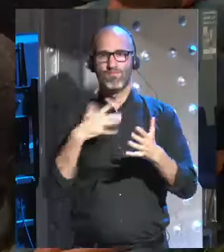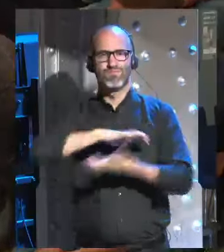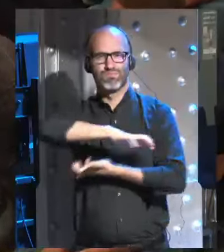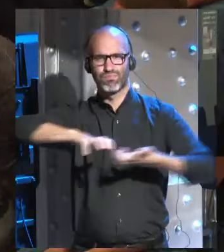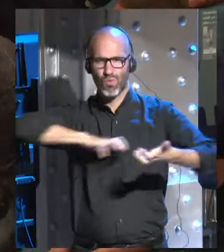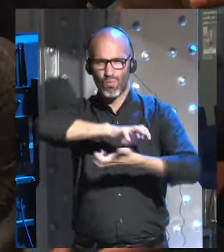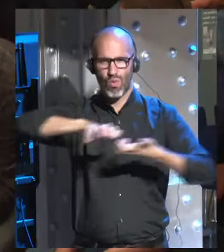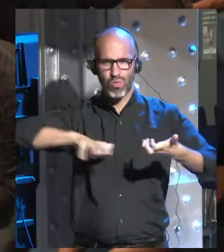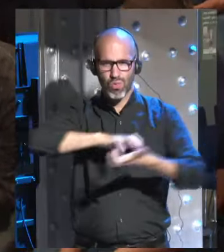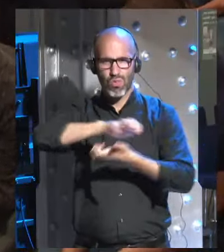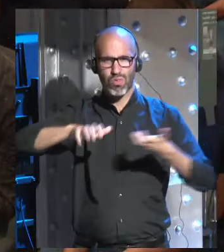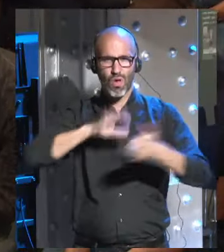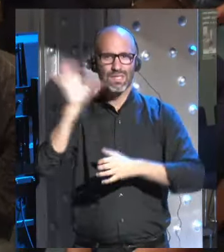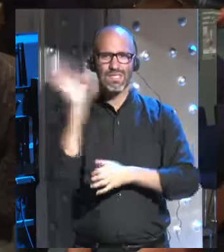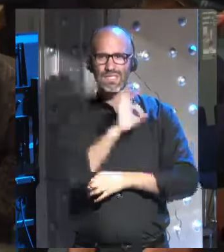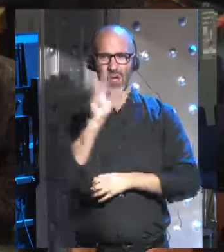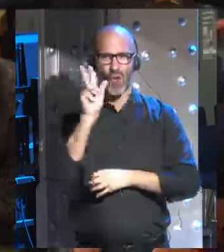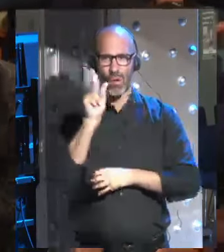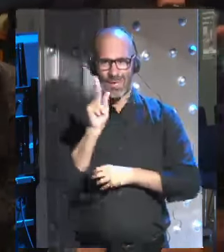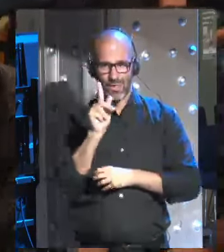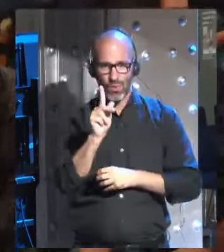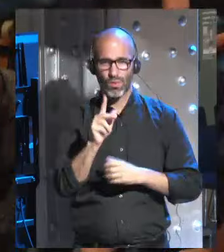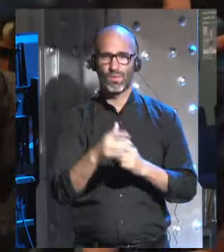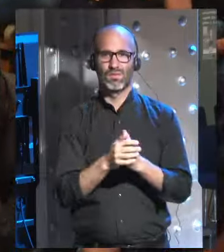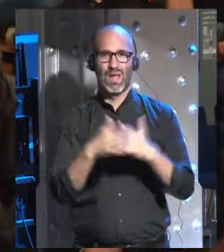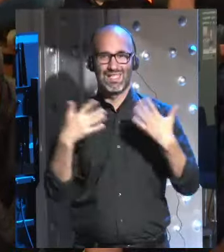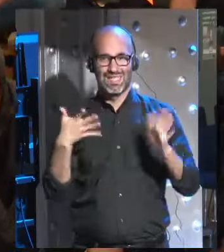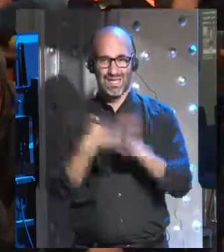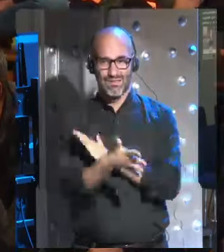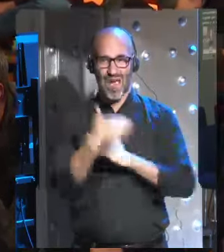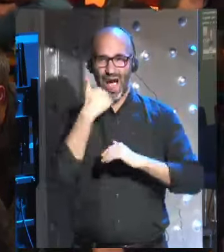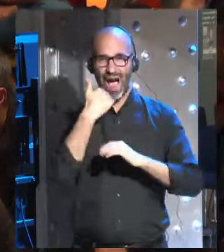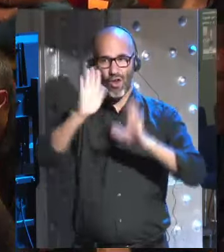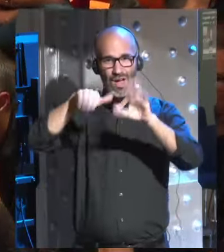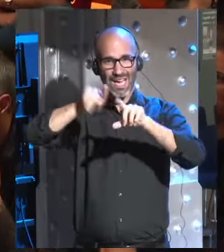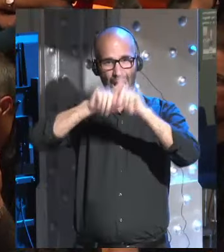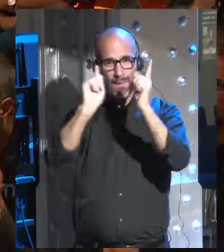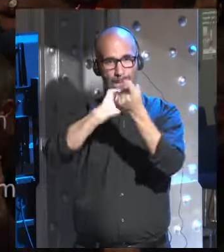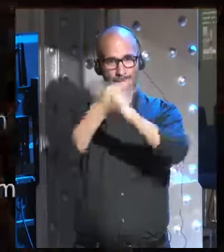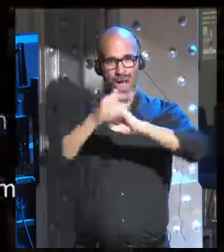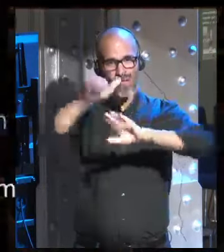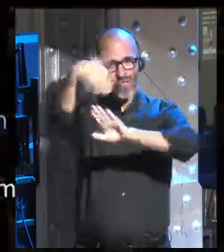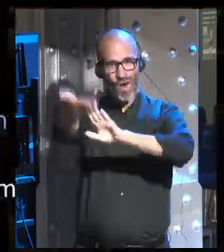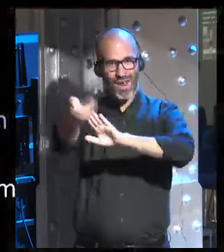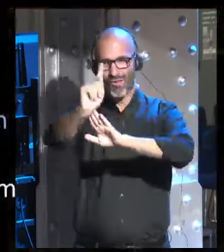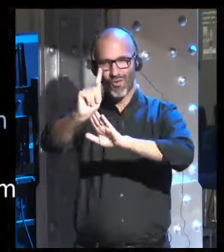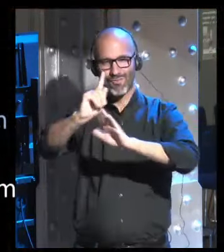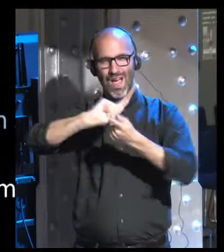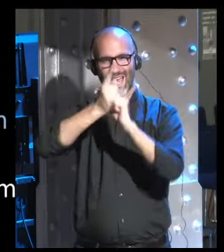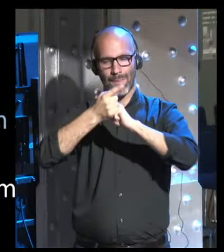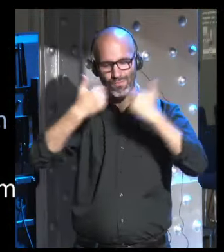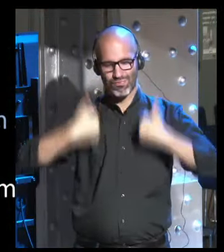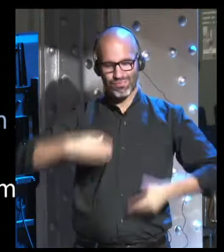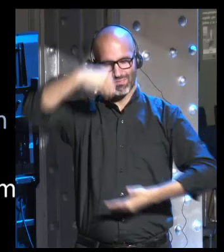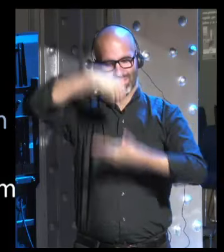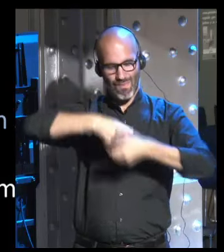revolución del siglo XXI no va a estar fuera, en el mundo de fuera, sino en el mundo interior,